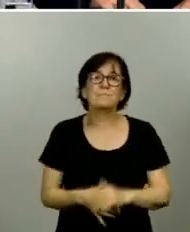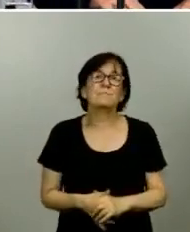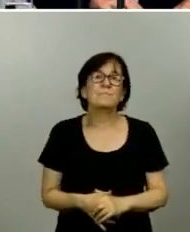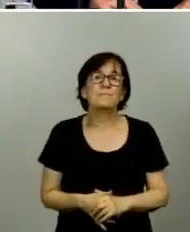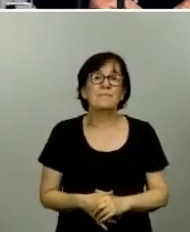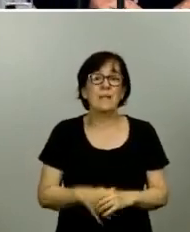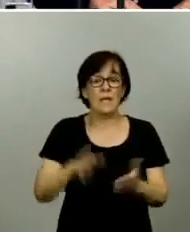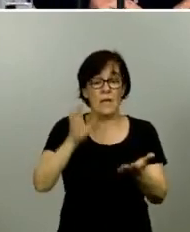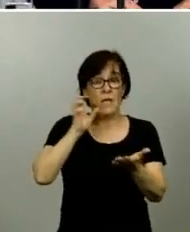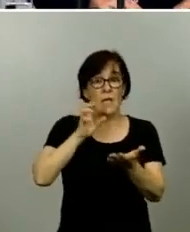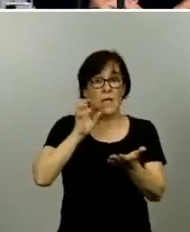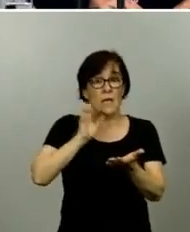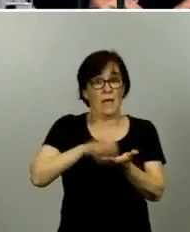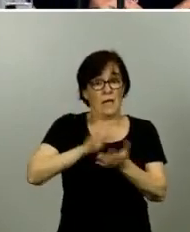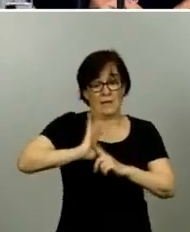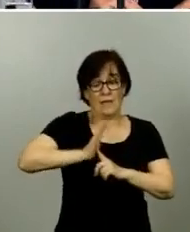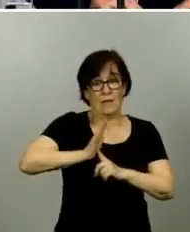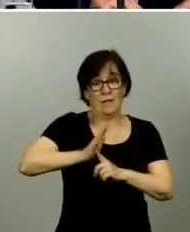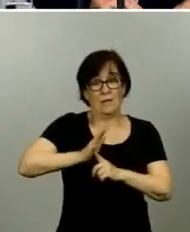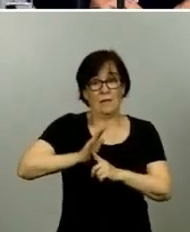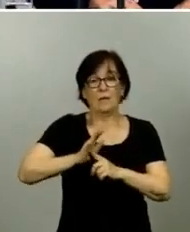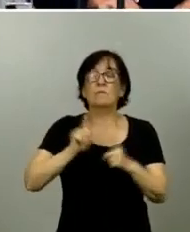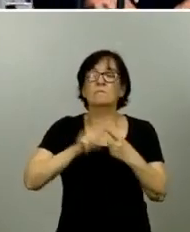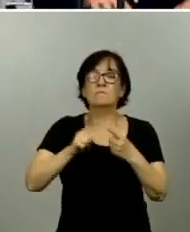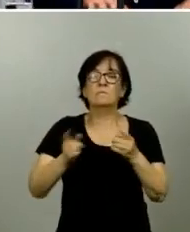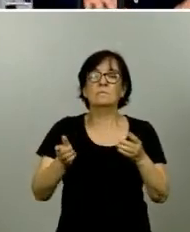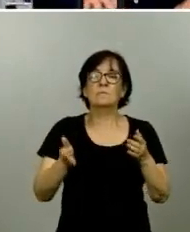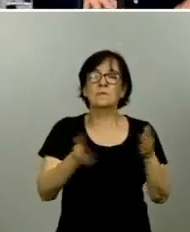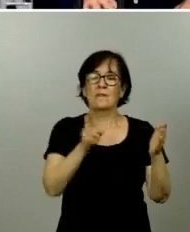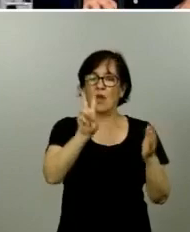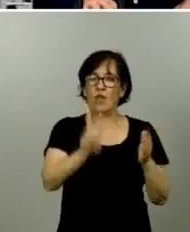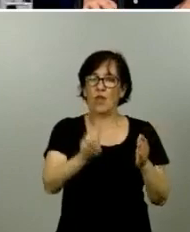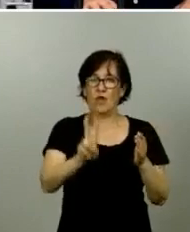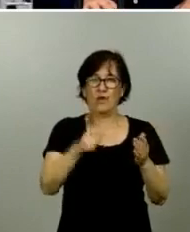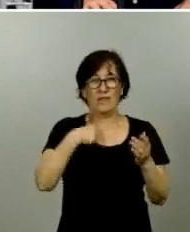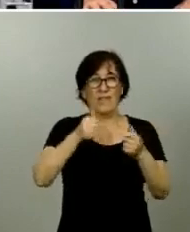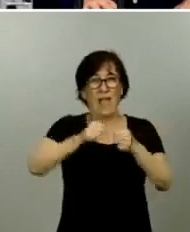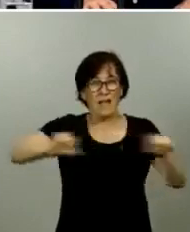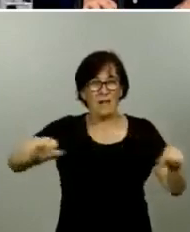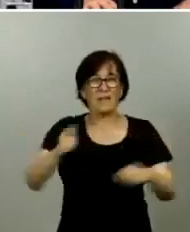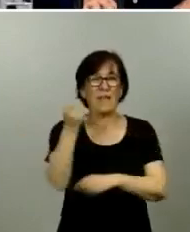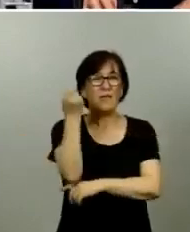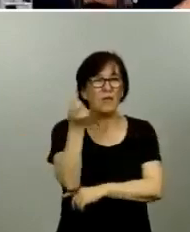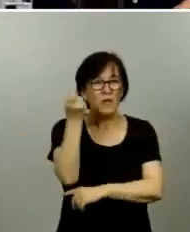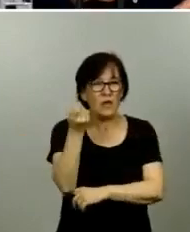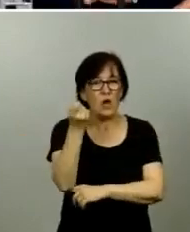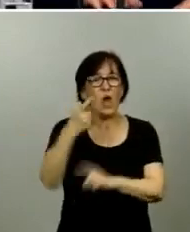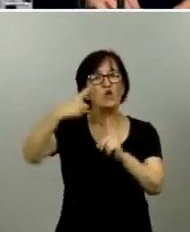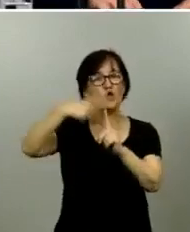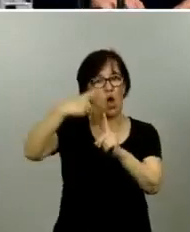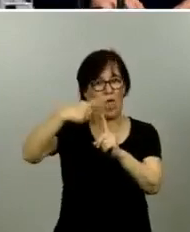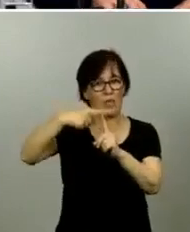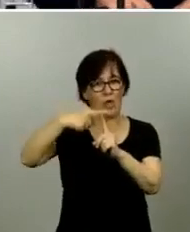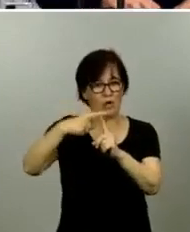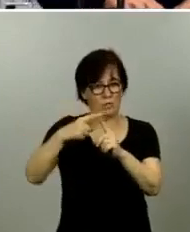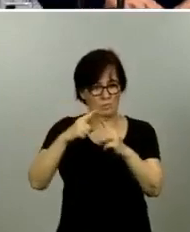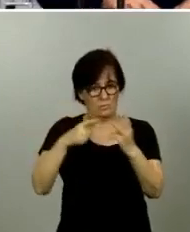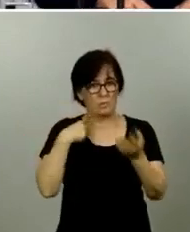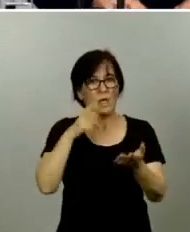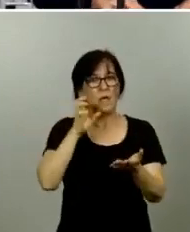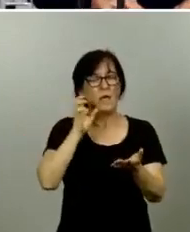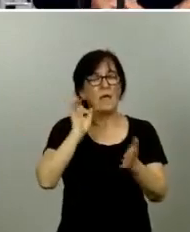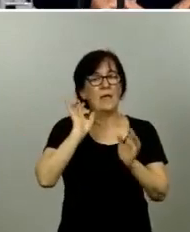Mancha pasan a la fase 2 las provincias que quedaban por pasar, Albacete, Ciudad Real y Toledo, esto es en Castilla-La Mancha.